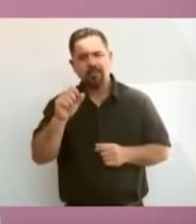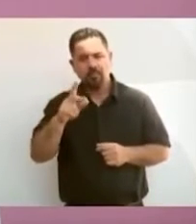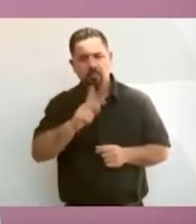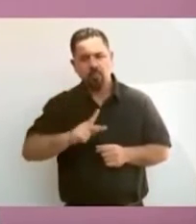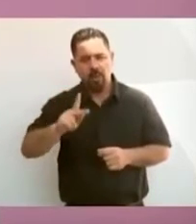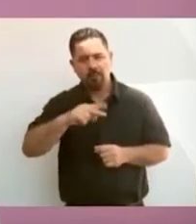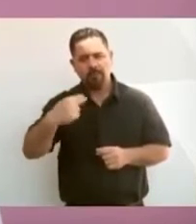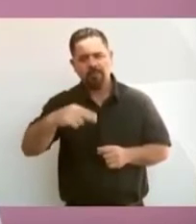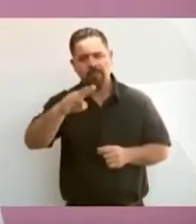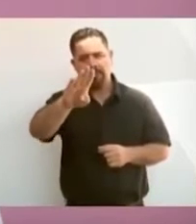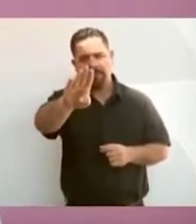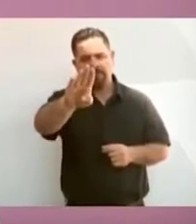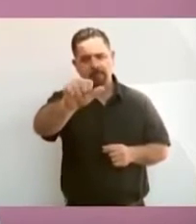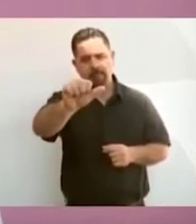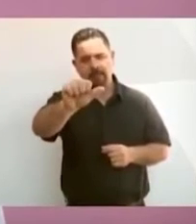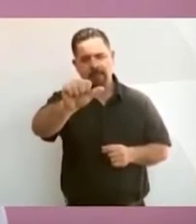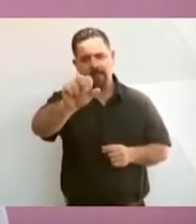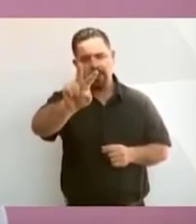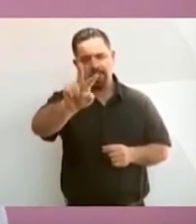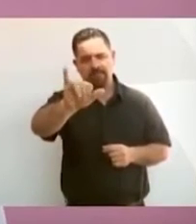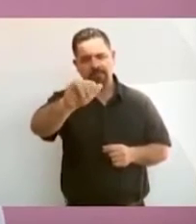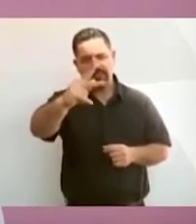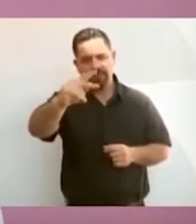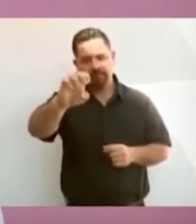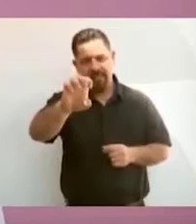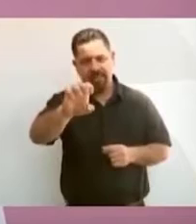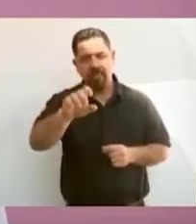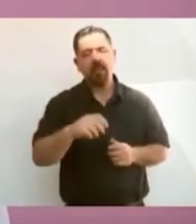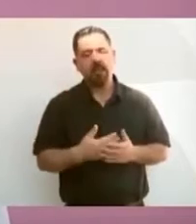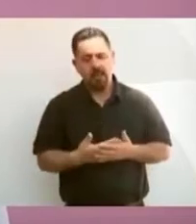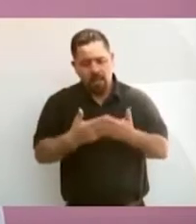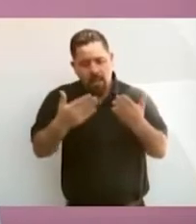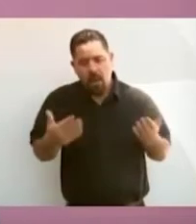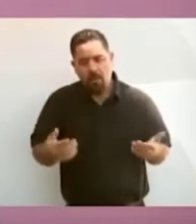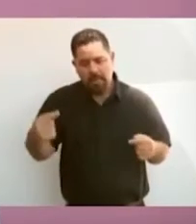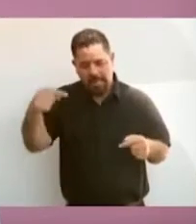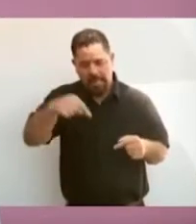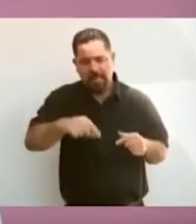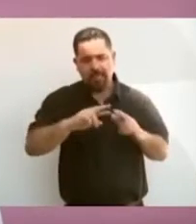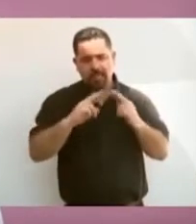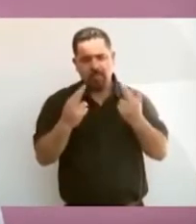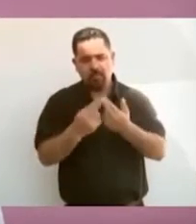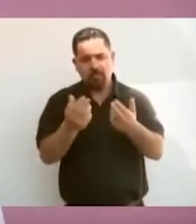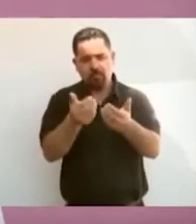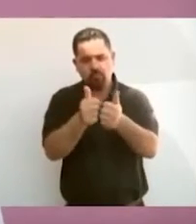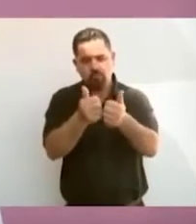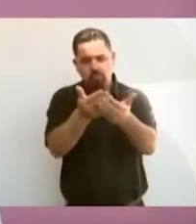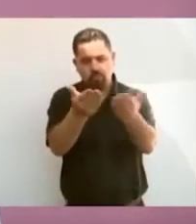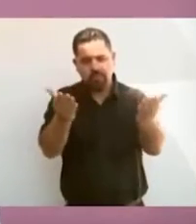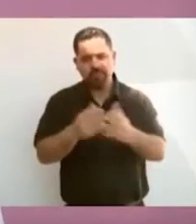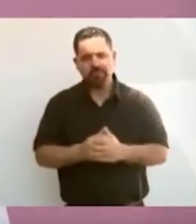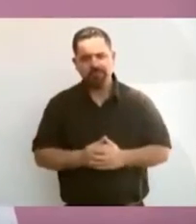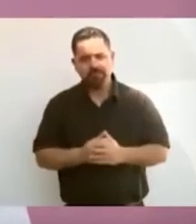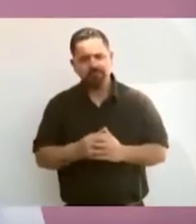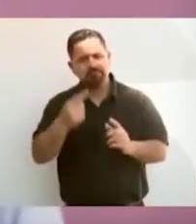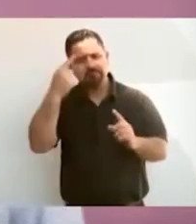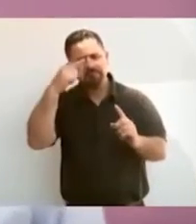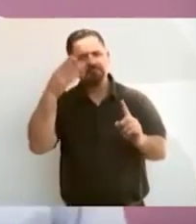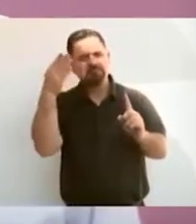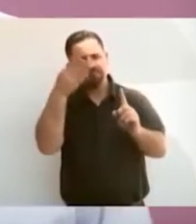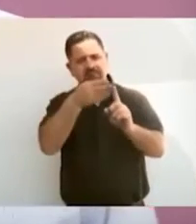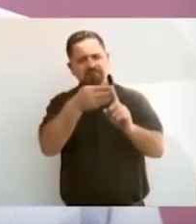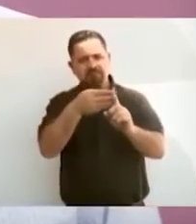Constitucional el propósito es